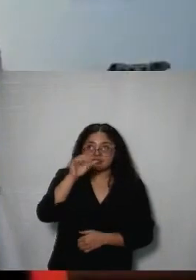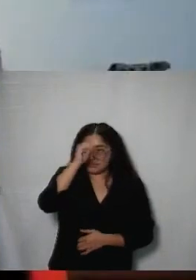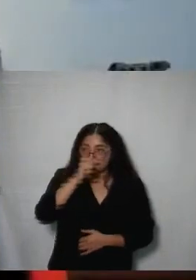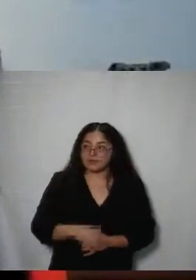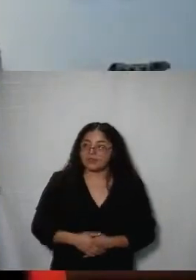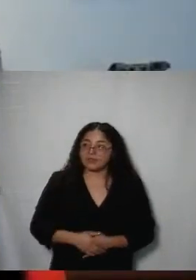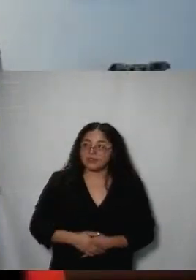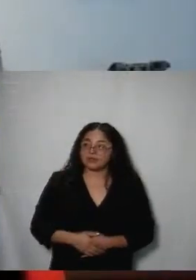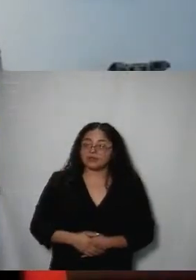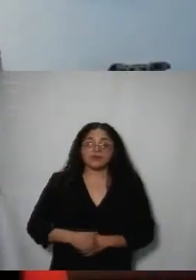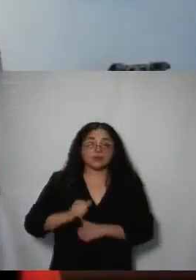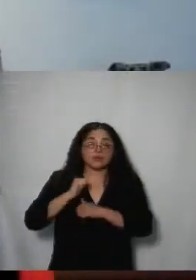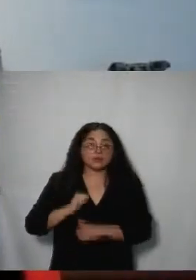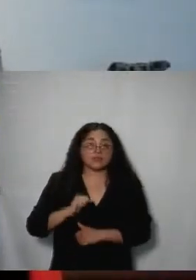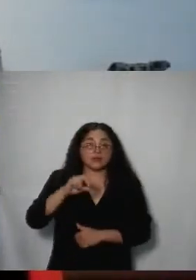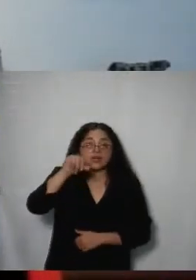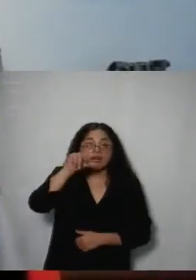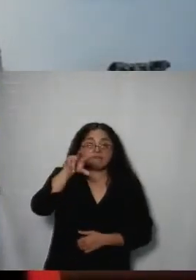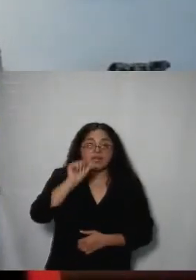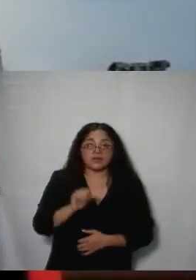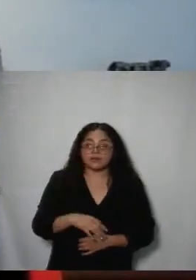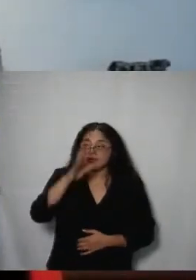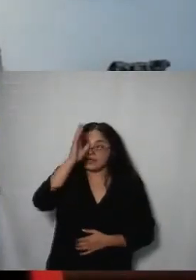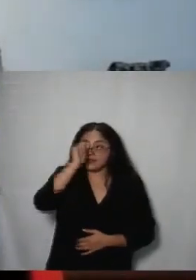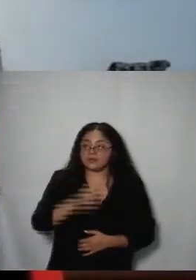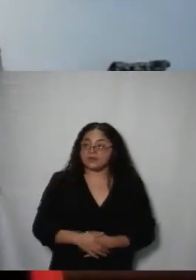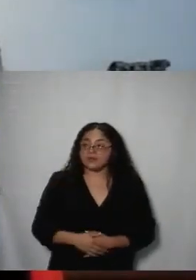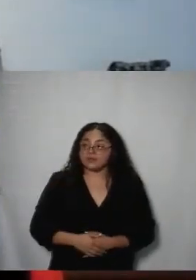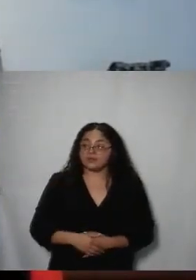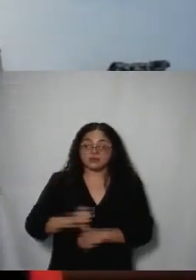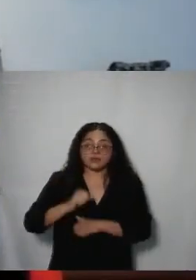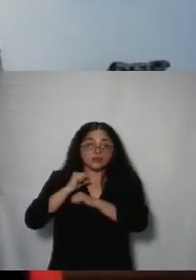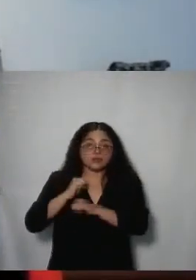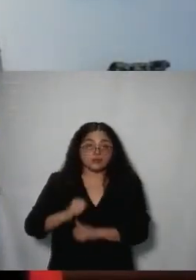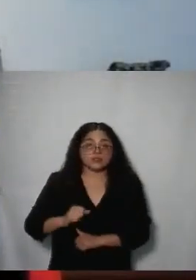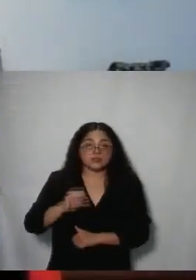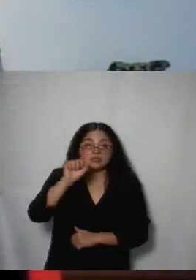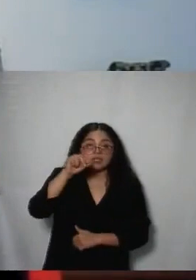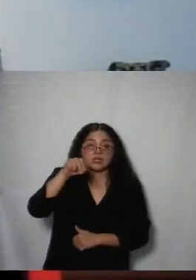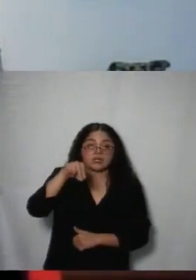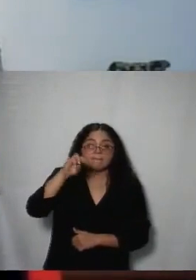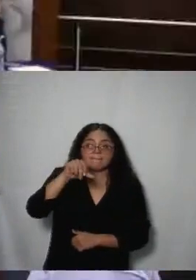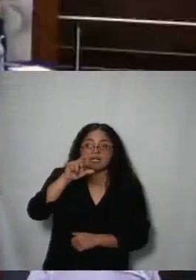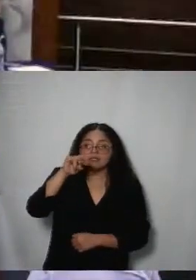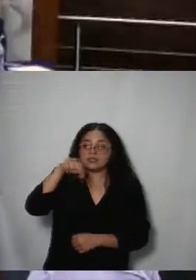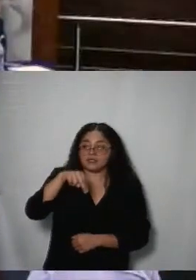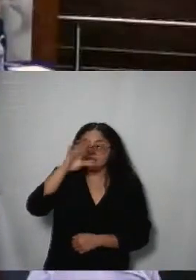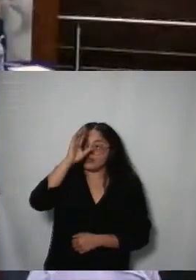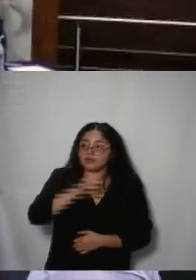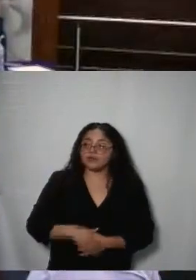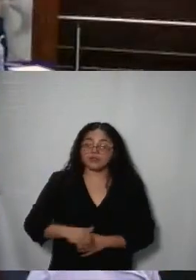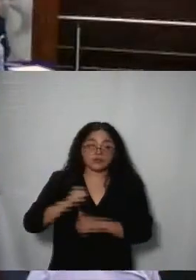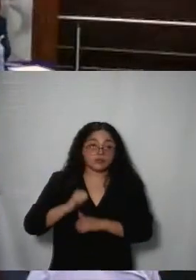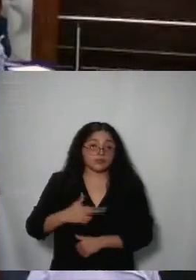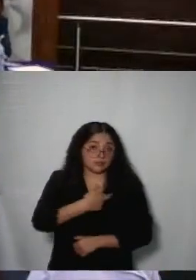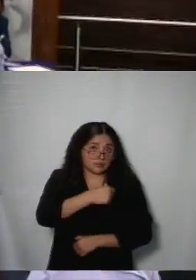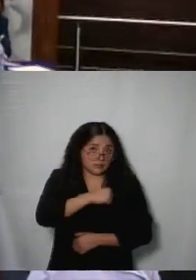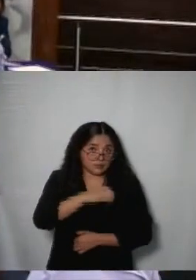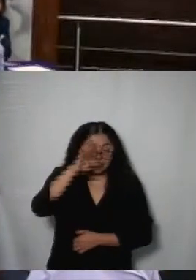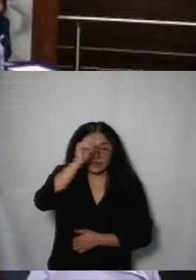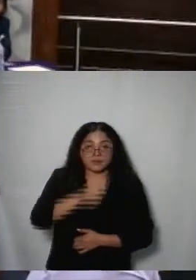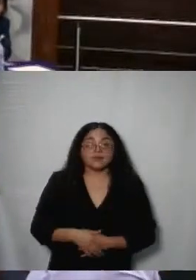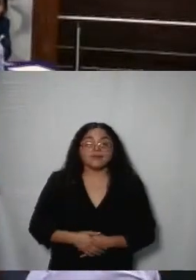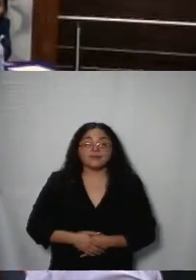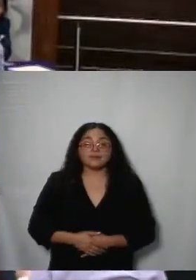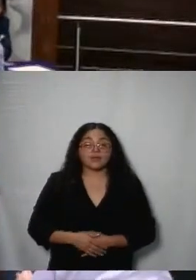a favor comisionada nava a favor comisionada san martín a favor comisionado guerrero